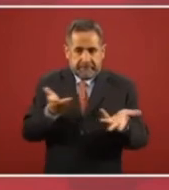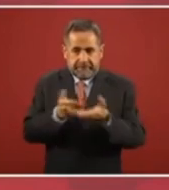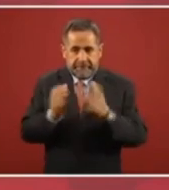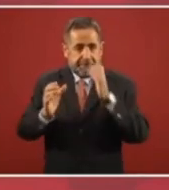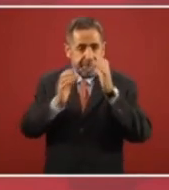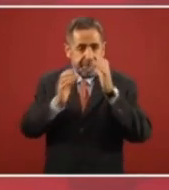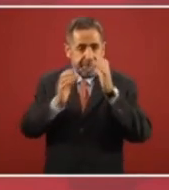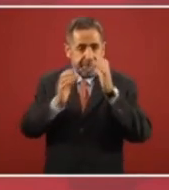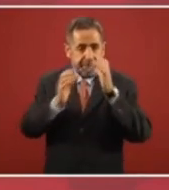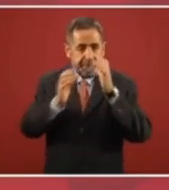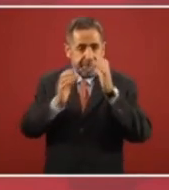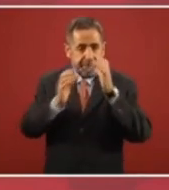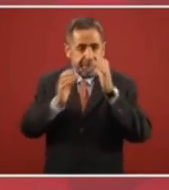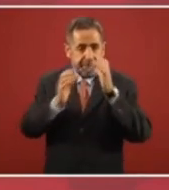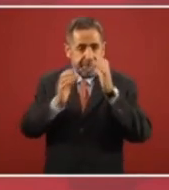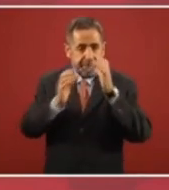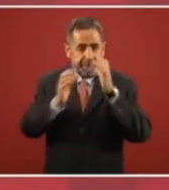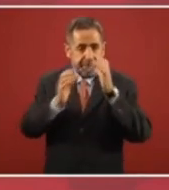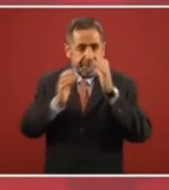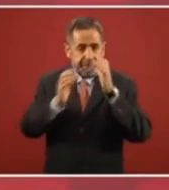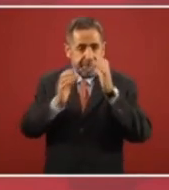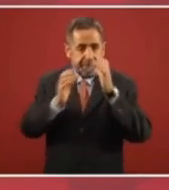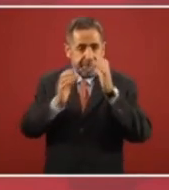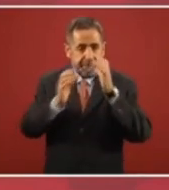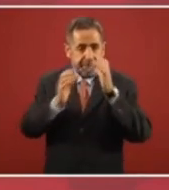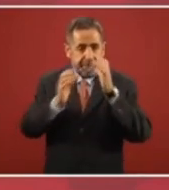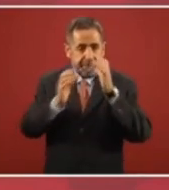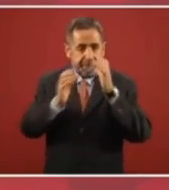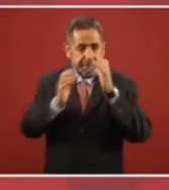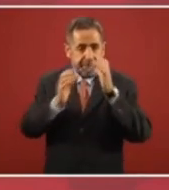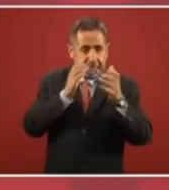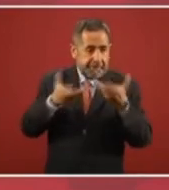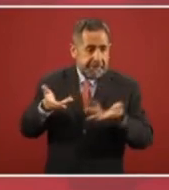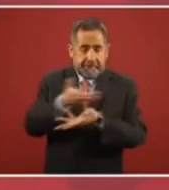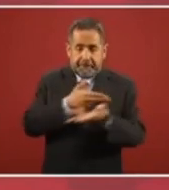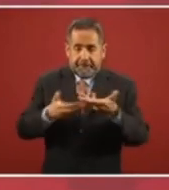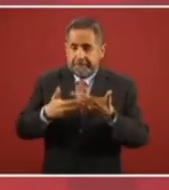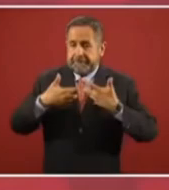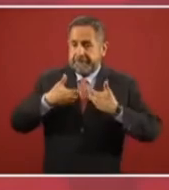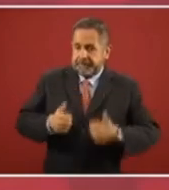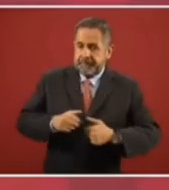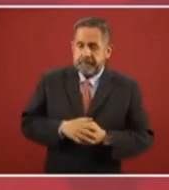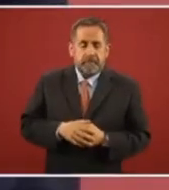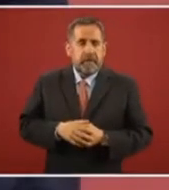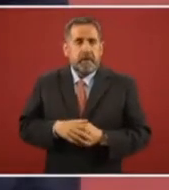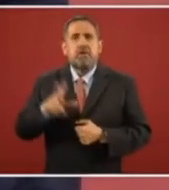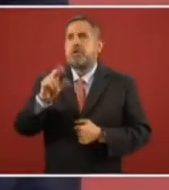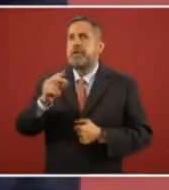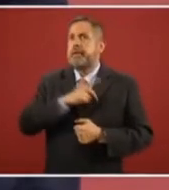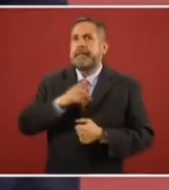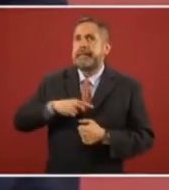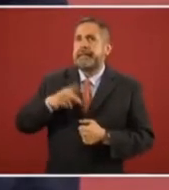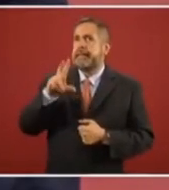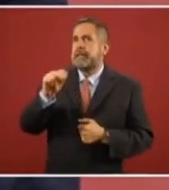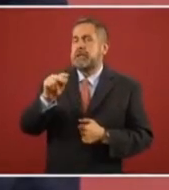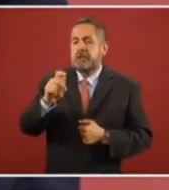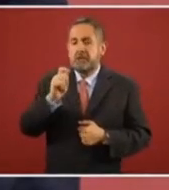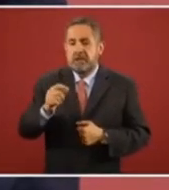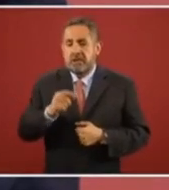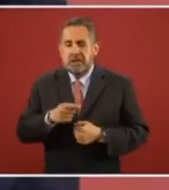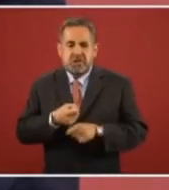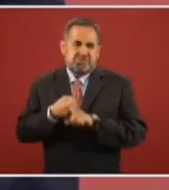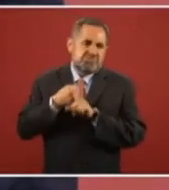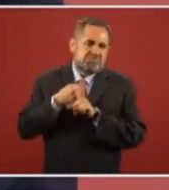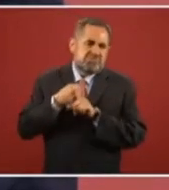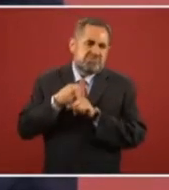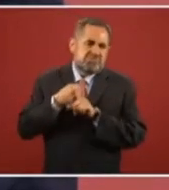entendimiento que no se recurra al uso de la